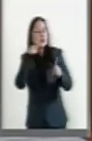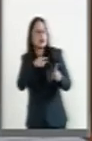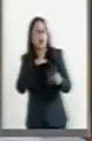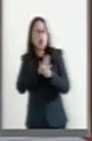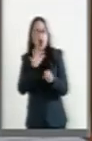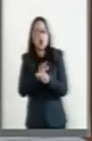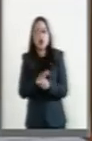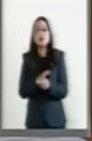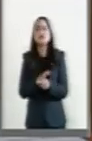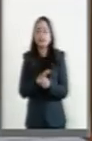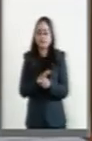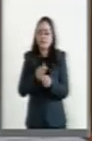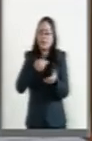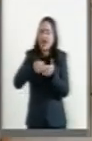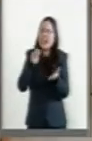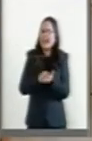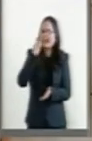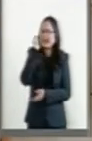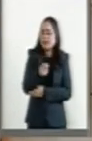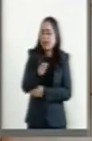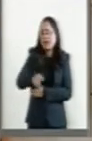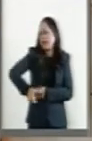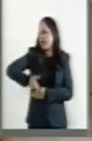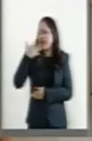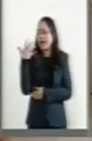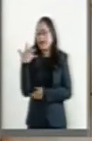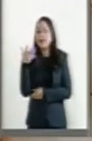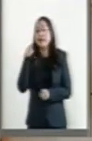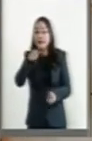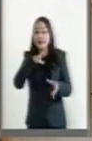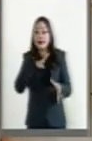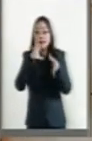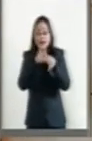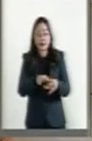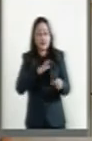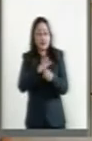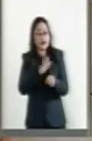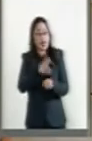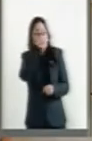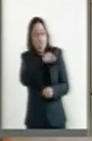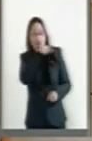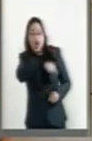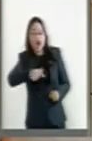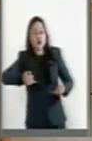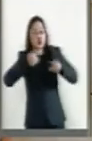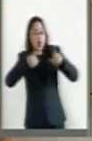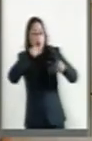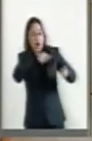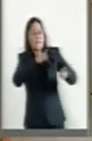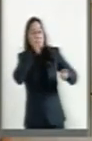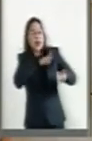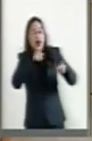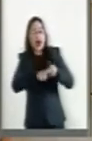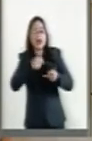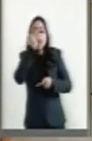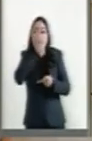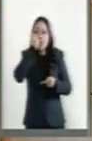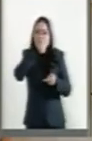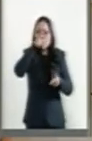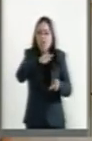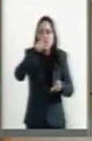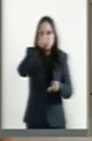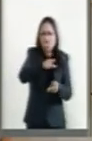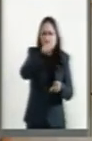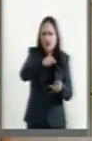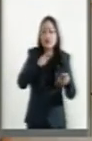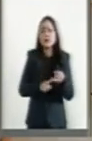ser valiente sigue saliendo muy caro. Un sistema político que criminaliza a los jóvenes, que estigmatiza a los estudiantes más abandonados. Un